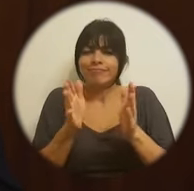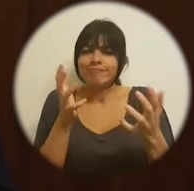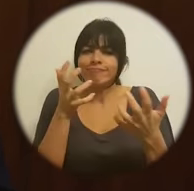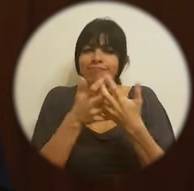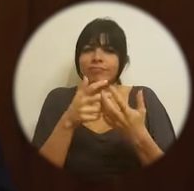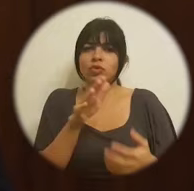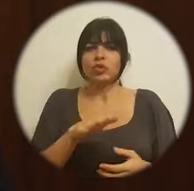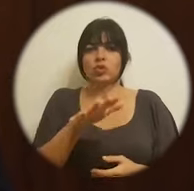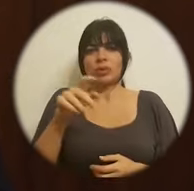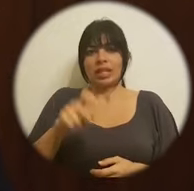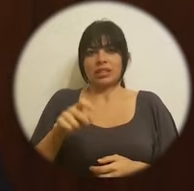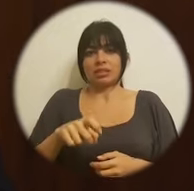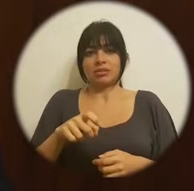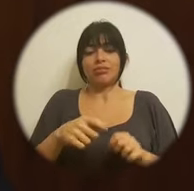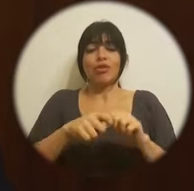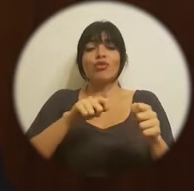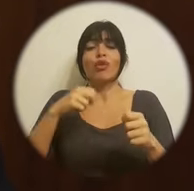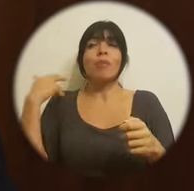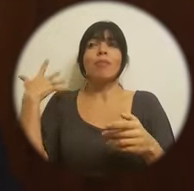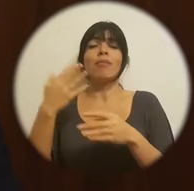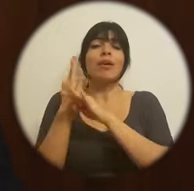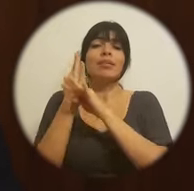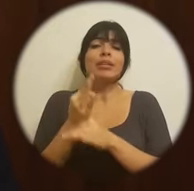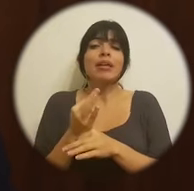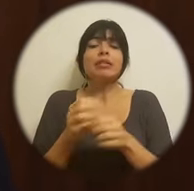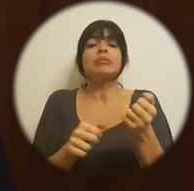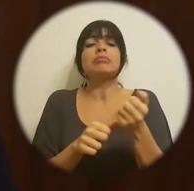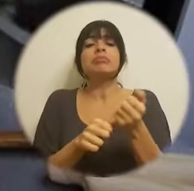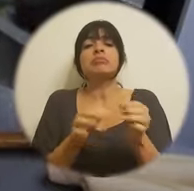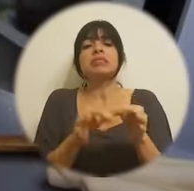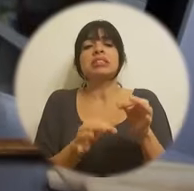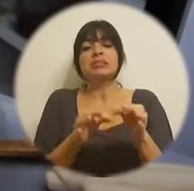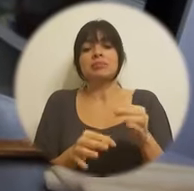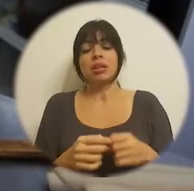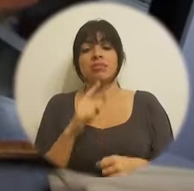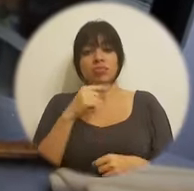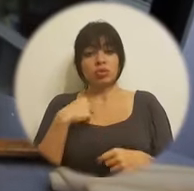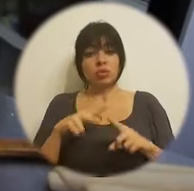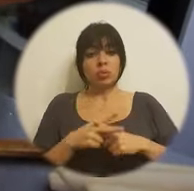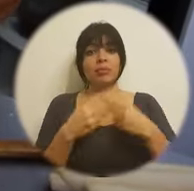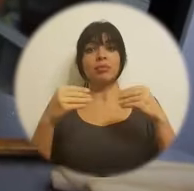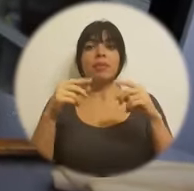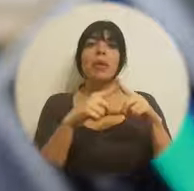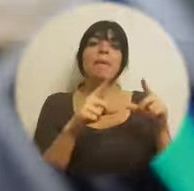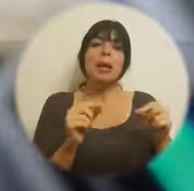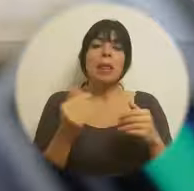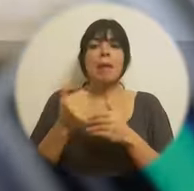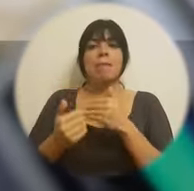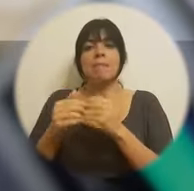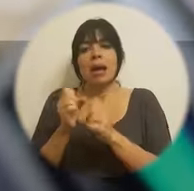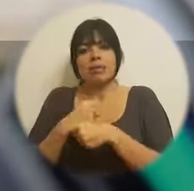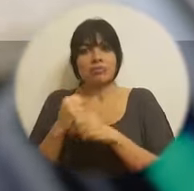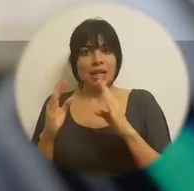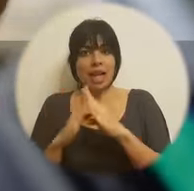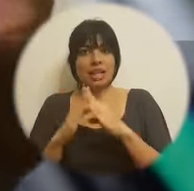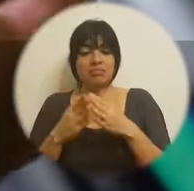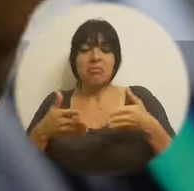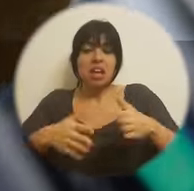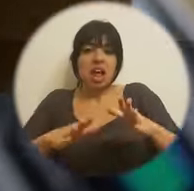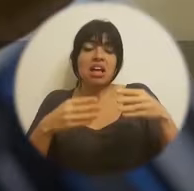a las necesidades, rompiendo con el asistencialismo. Yo empecé vendiendo empanadas y pan casero